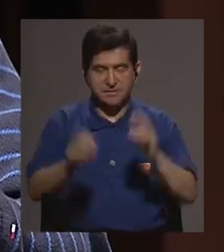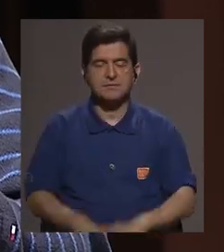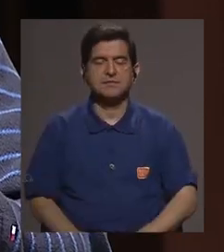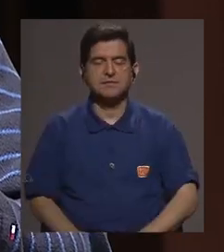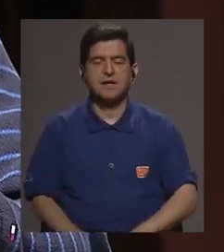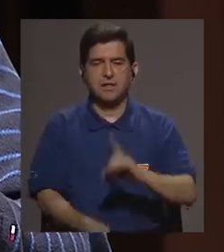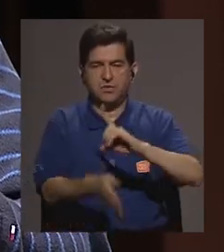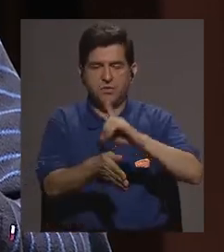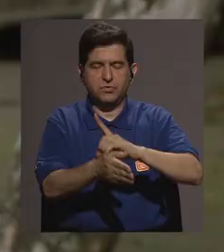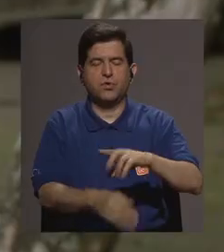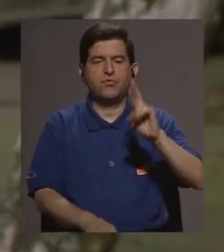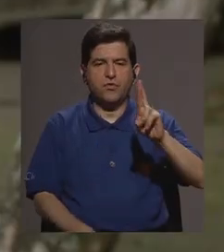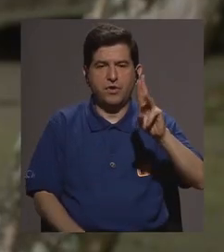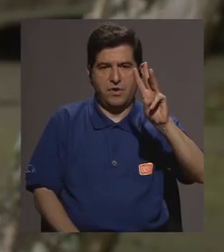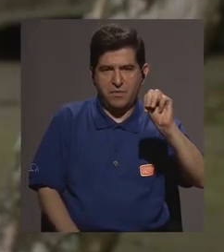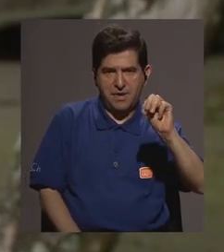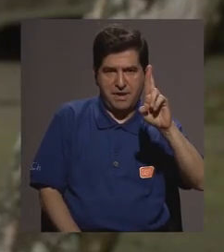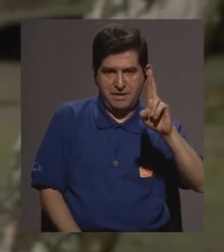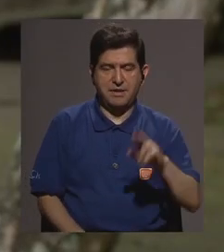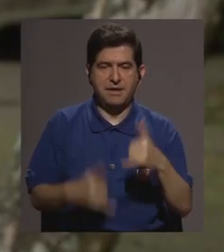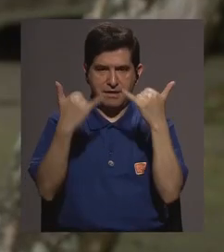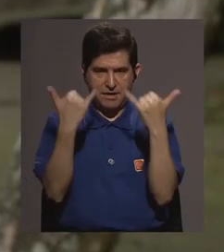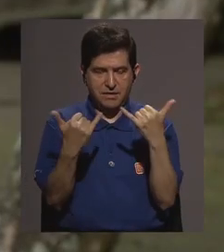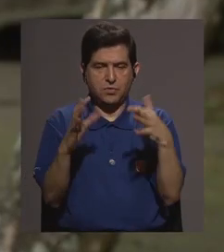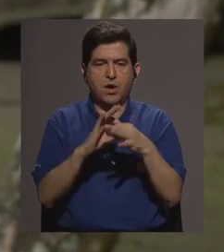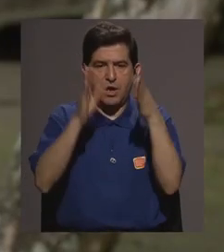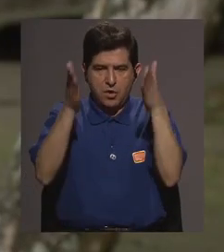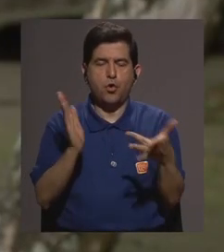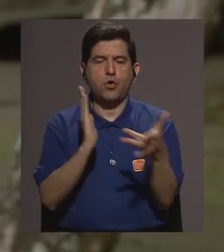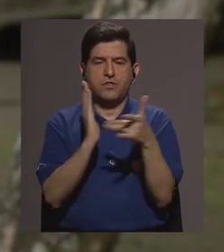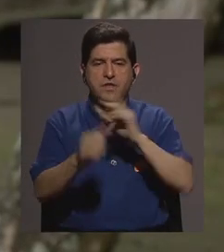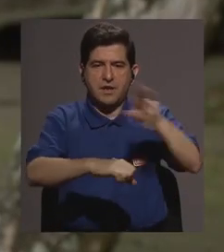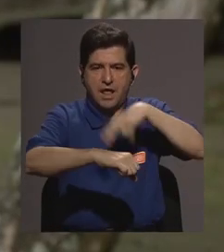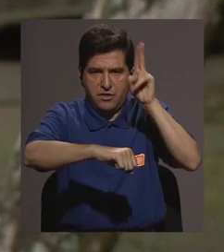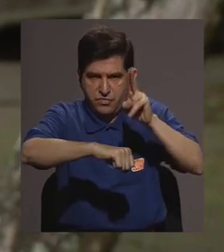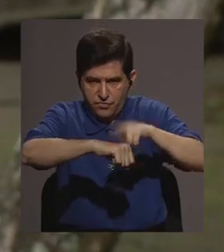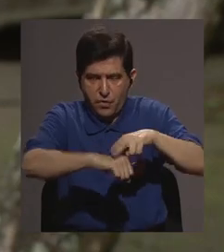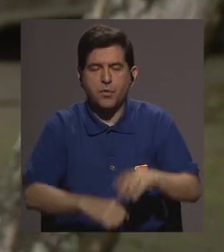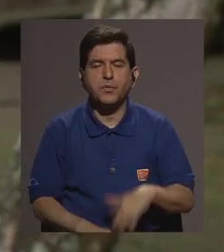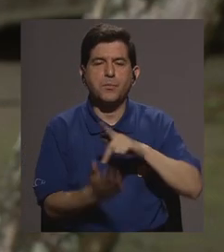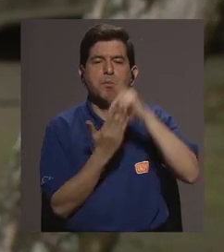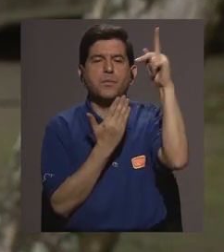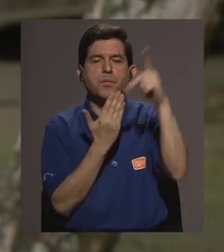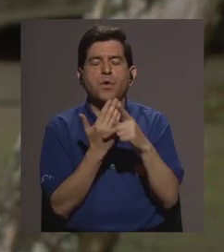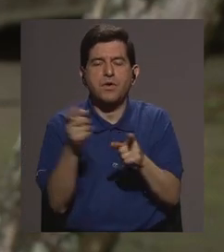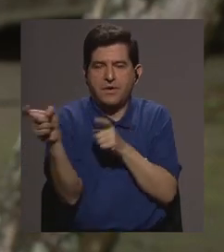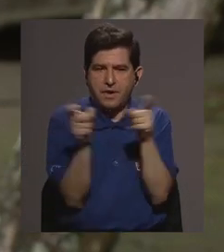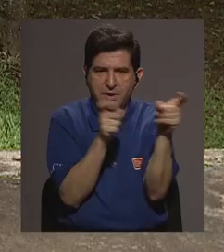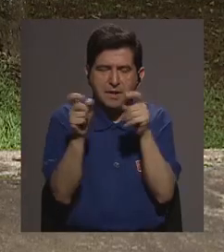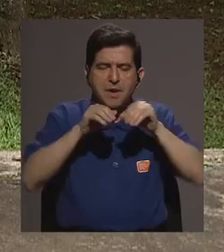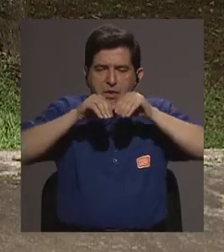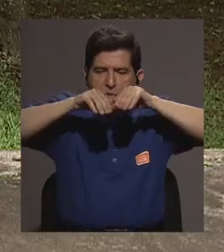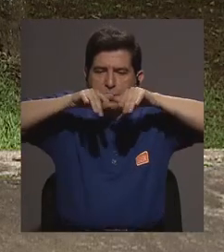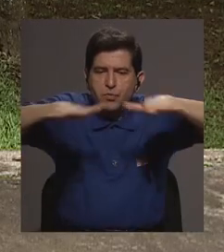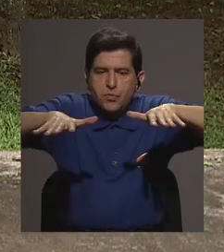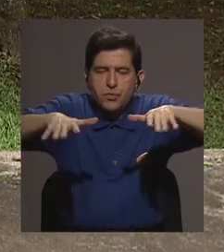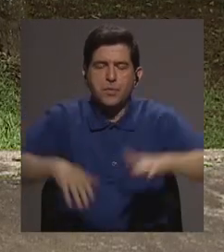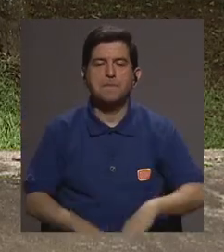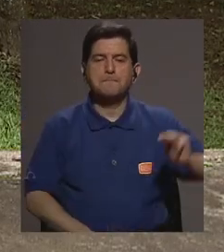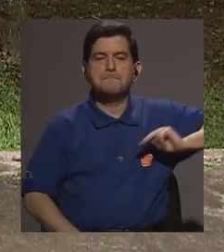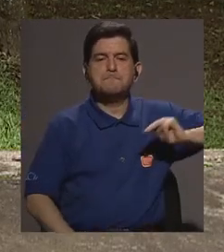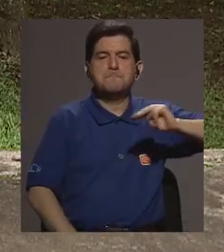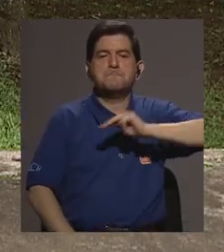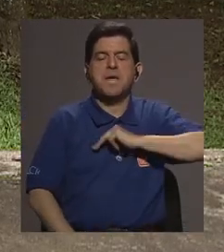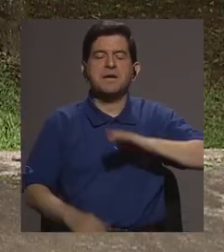tema y es el doctor Rodrigo Marín Rodríguez quien actualmente es Coordinador Técnico Nacional del Programa de Control de Vectores